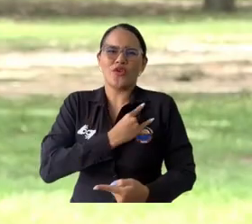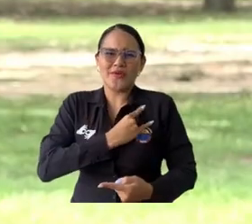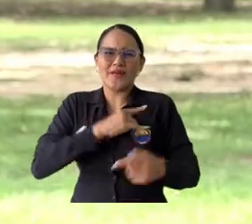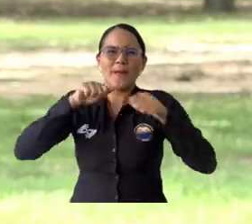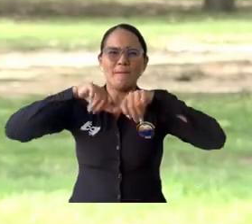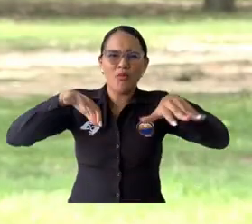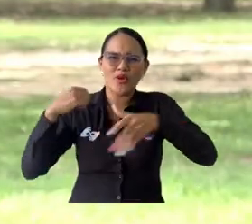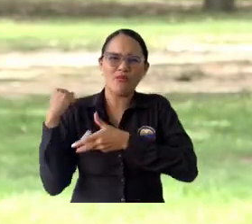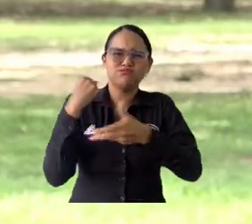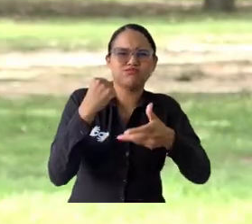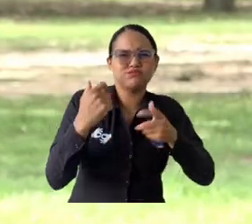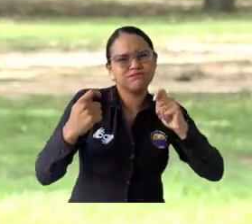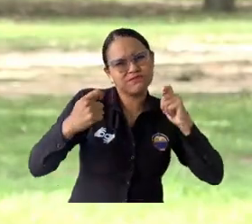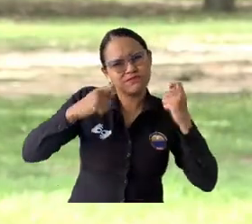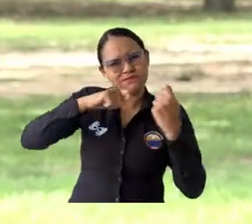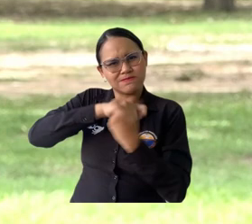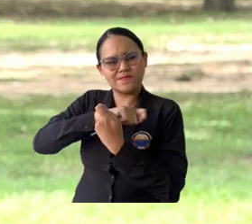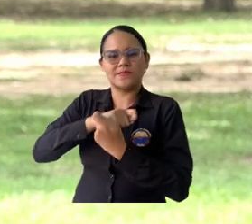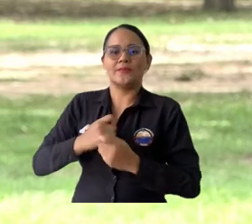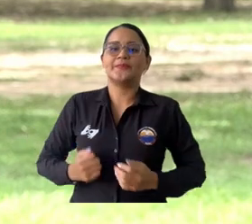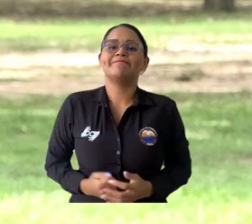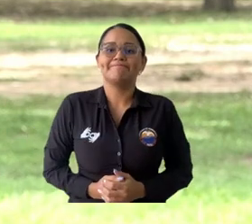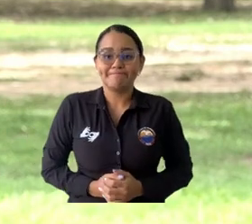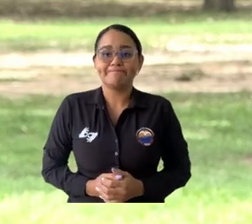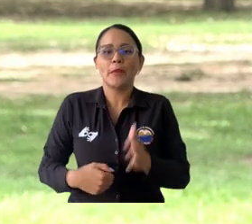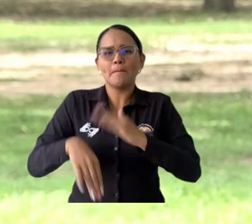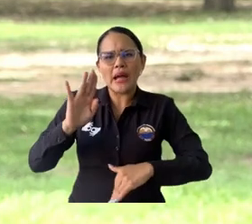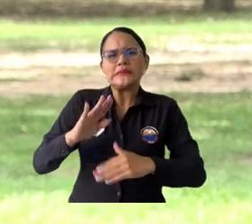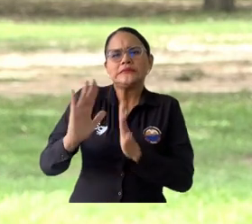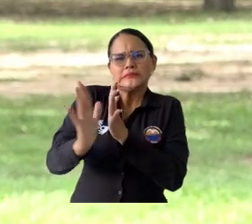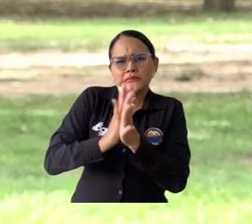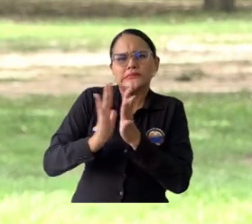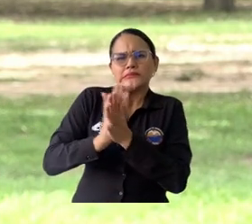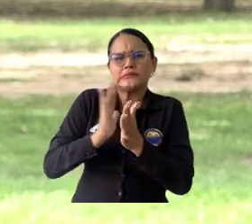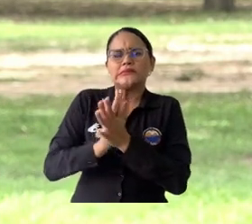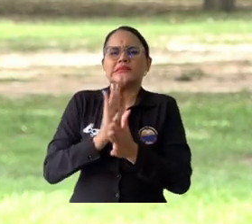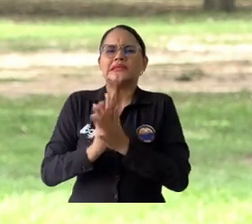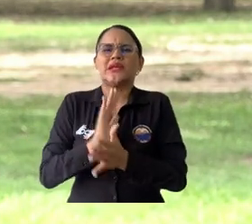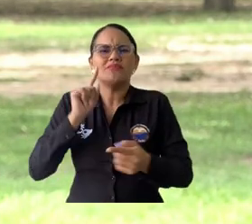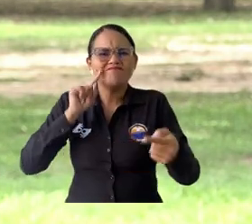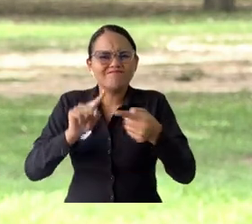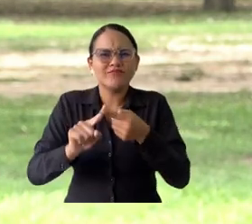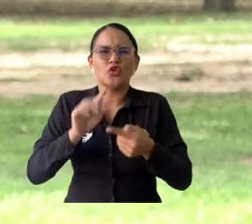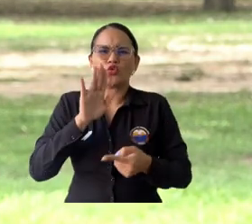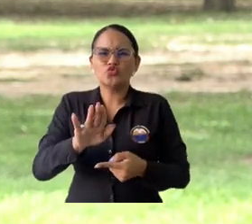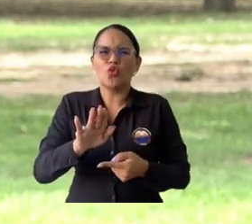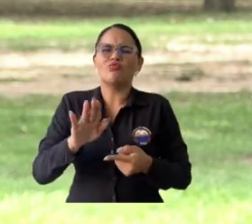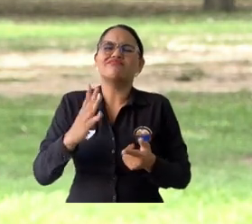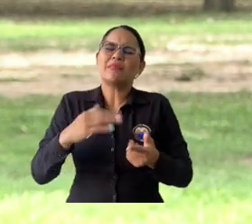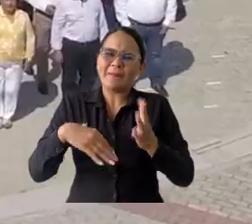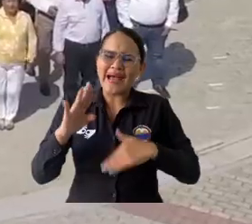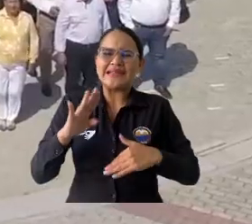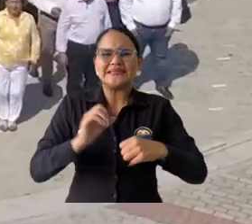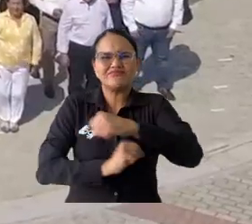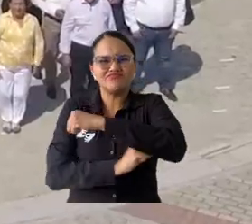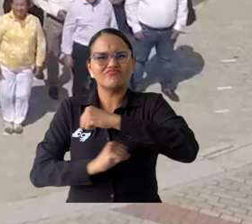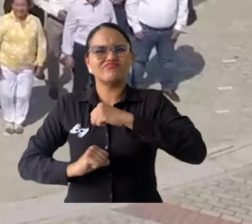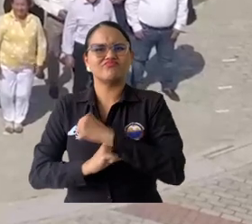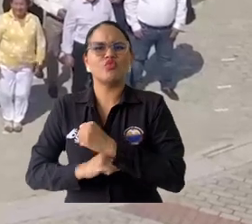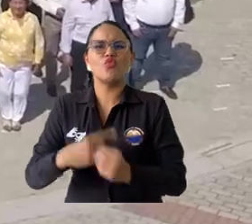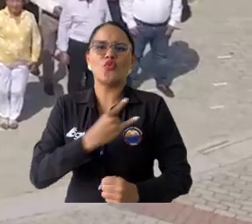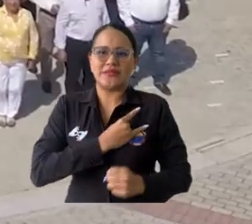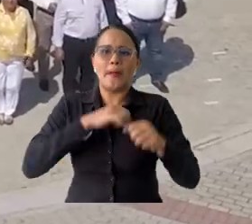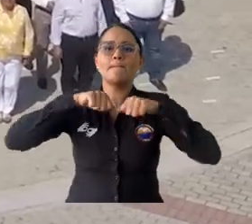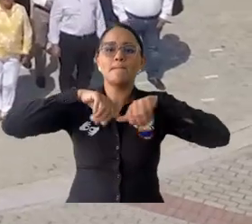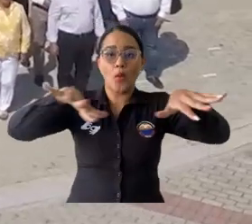También nos planteó la necesidad y su convicción en torno a fortalecer la universidad pública, cosa que reconocemos. El SUE ha dicho